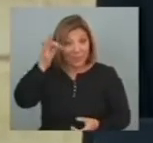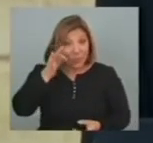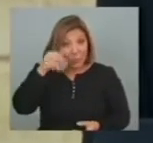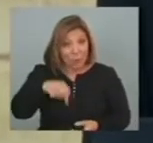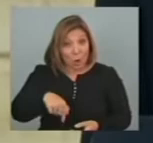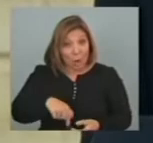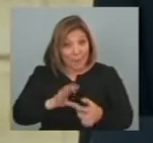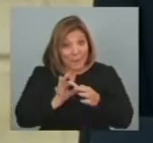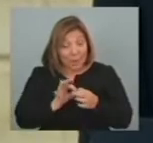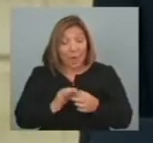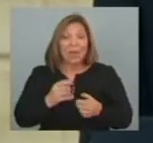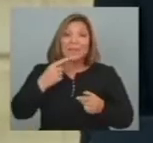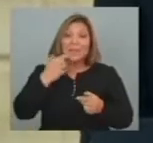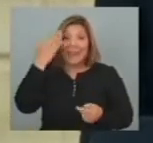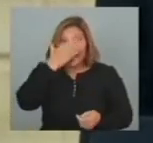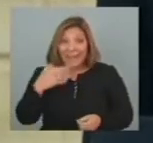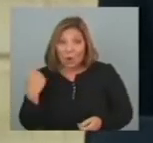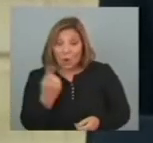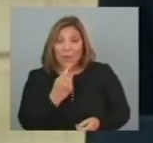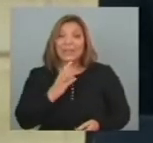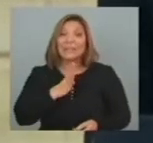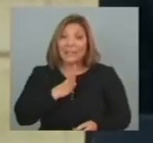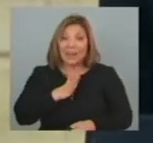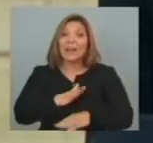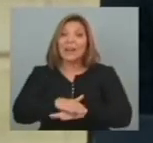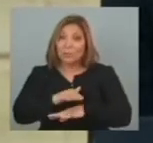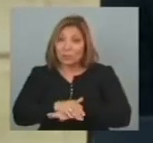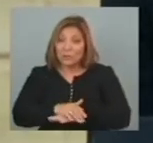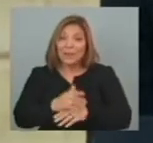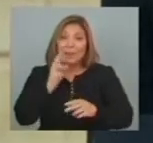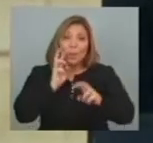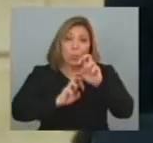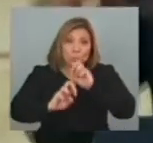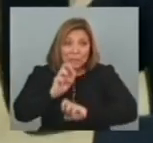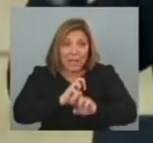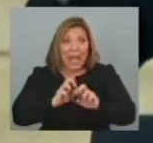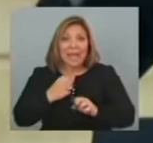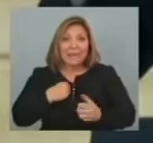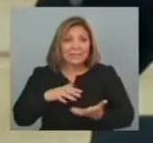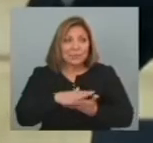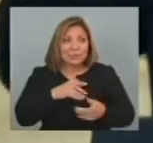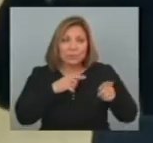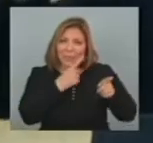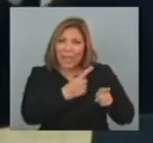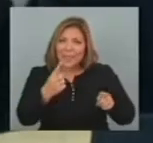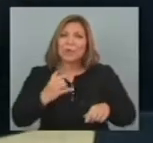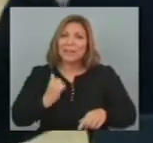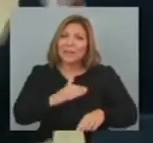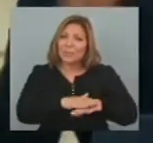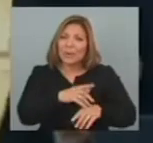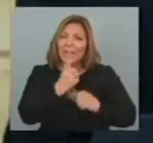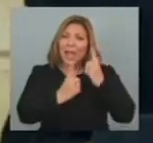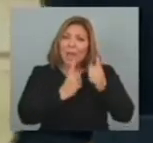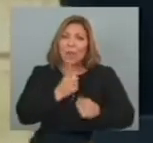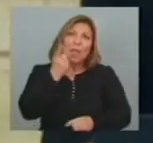miércoles Afirmó Que los negros También tienen Responsabilidades De su situación Actual Y dijo Que algunos Han confundido La